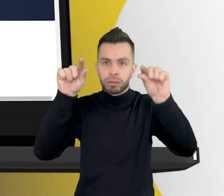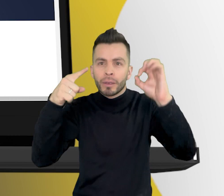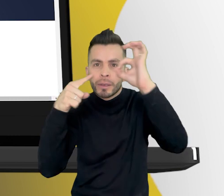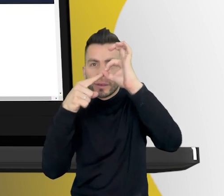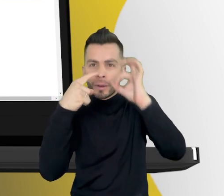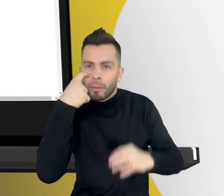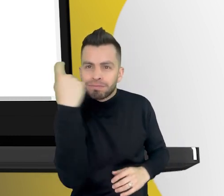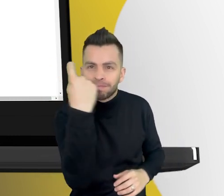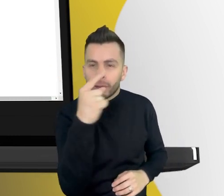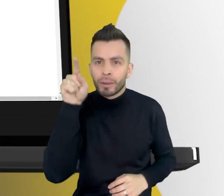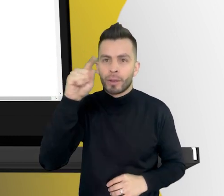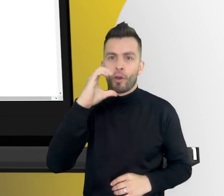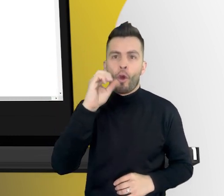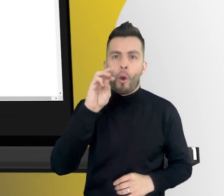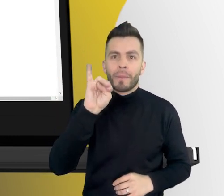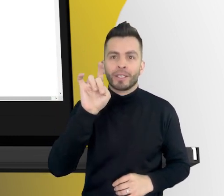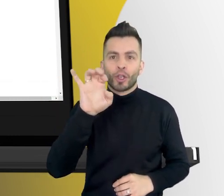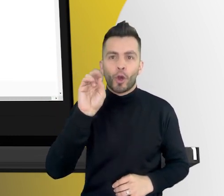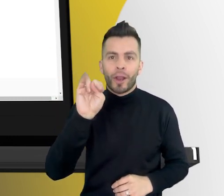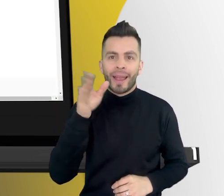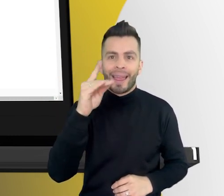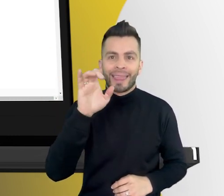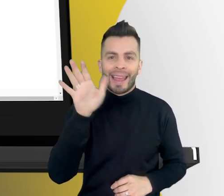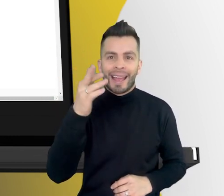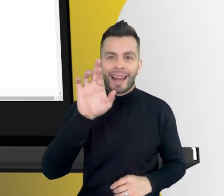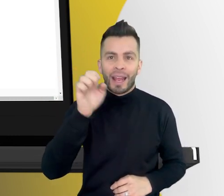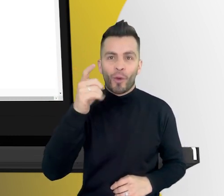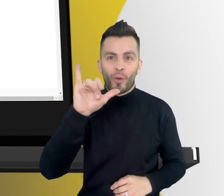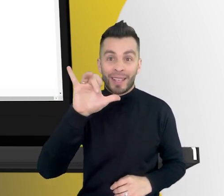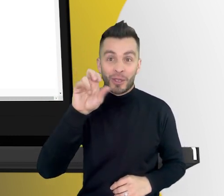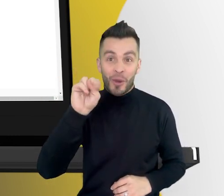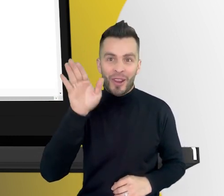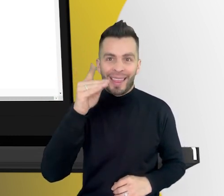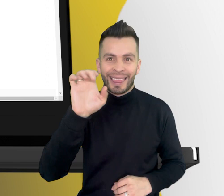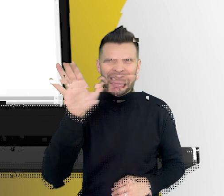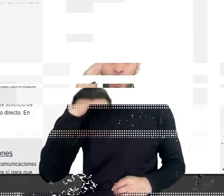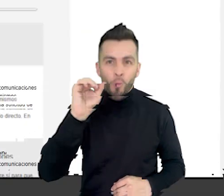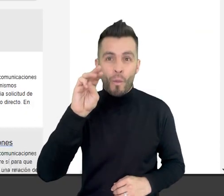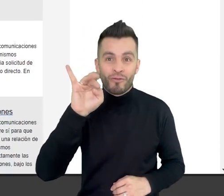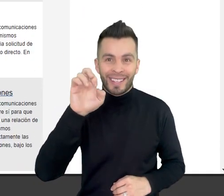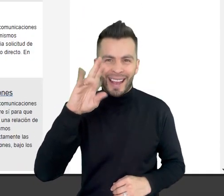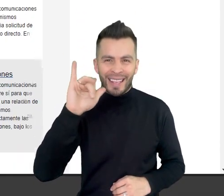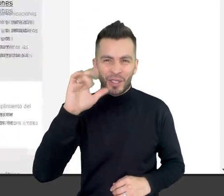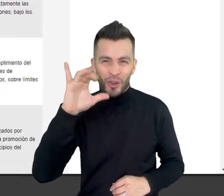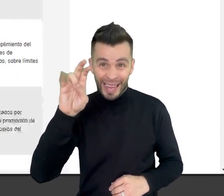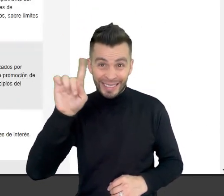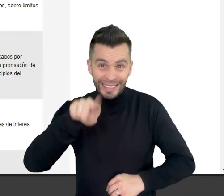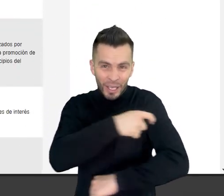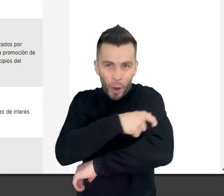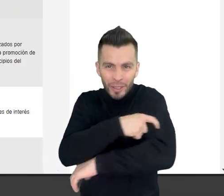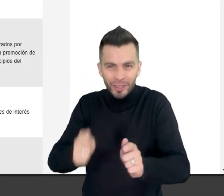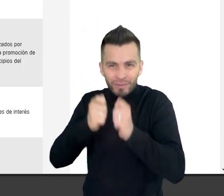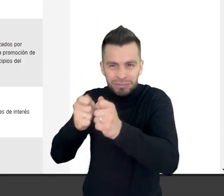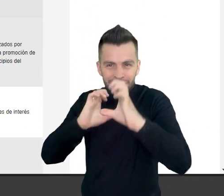Una vez en el portal, utiliza el buscador y escribe Comisión de Regulación de Comunicaciones. Luego de la búsqueda,